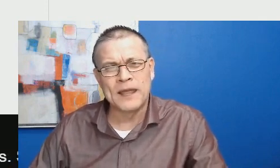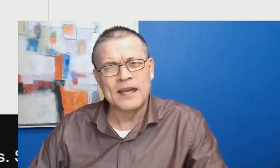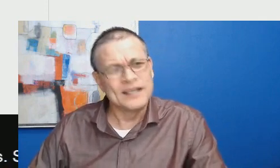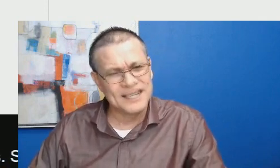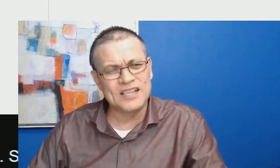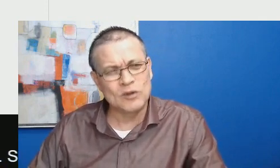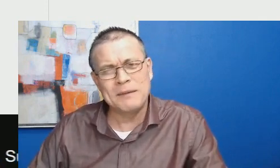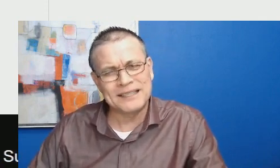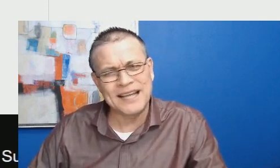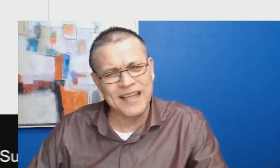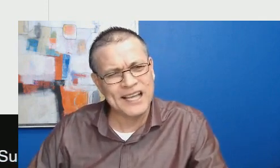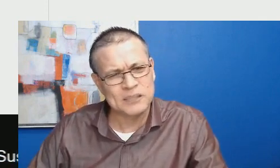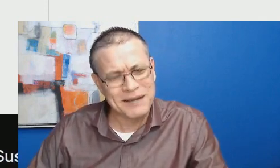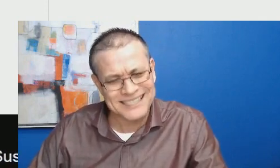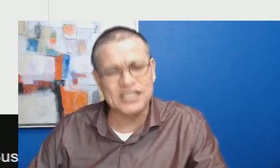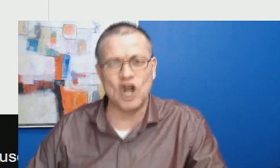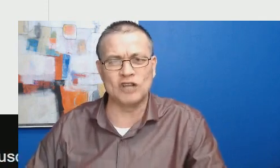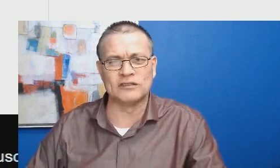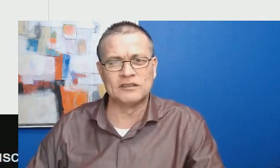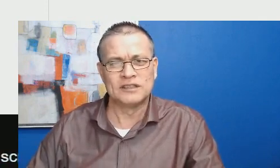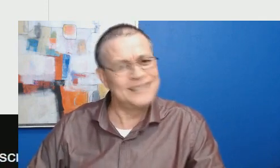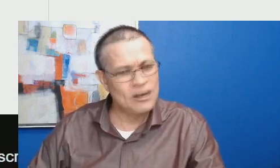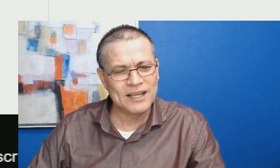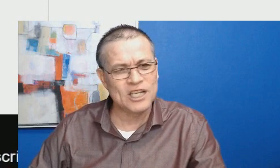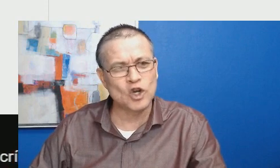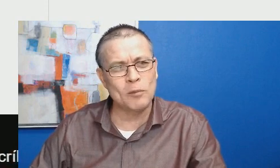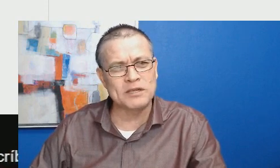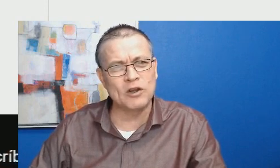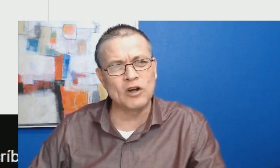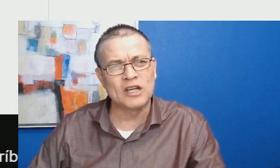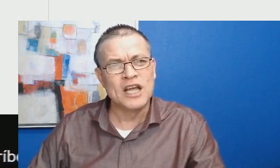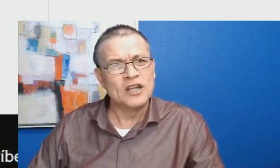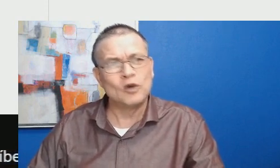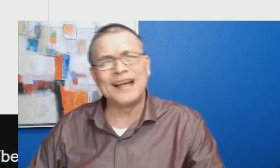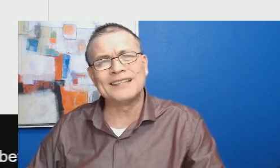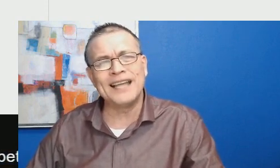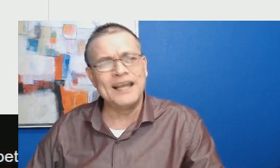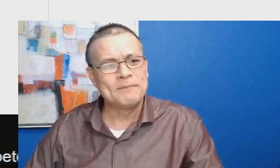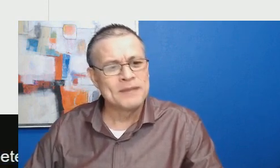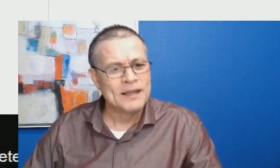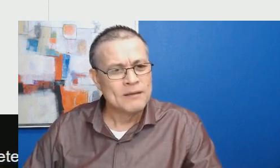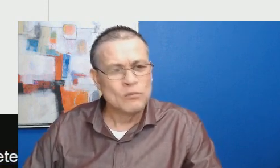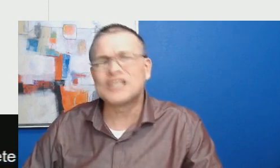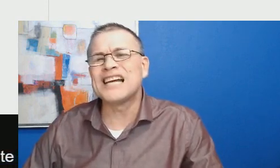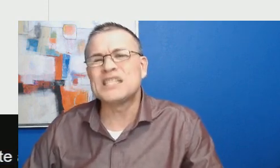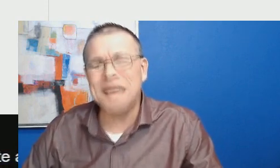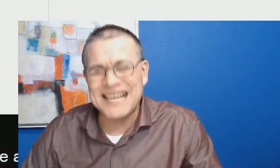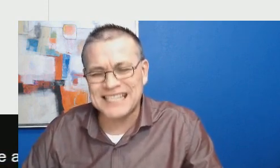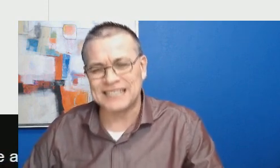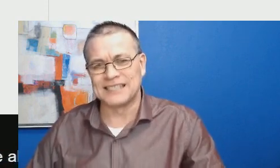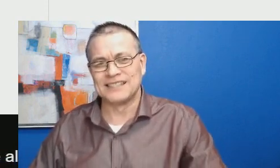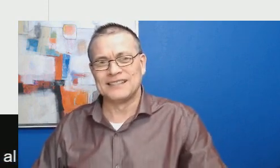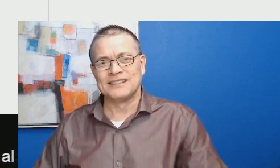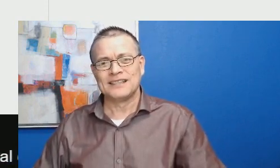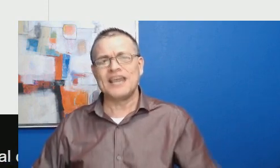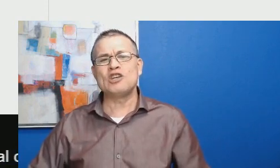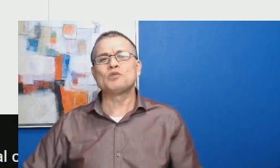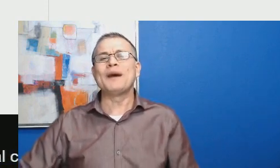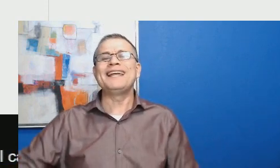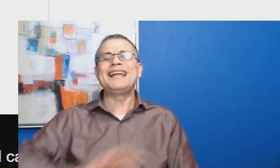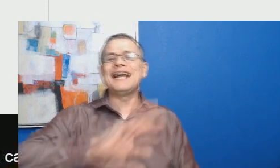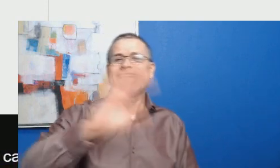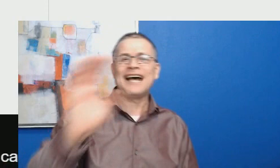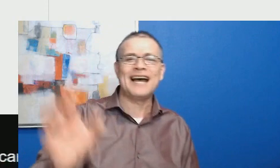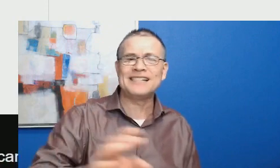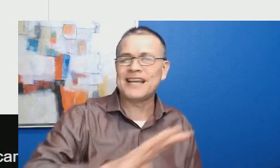claro, tienen su libertad de expresión. Ya lo ha dicho López Obrador durante muchas veces. Que